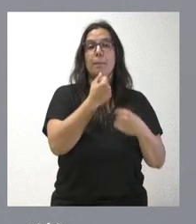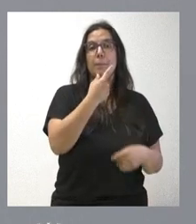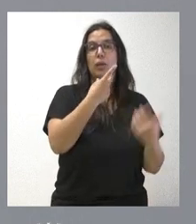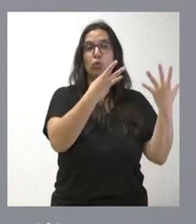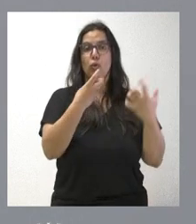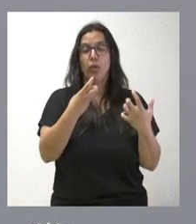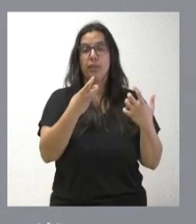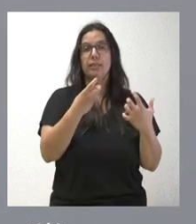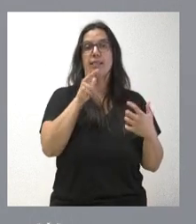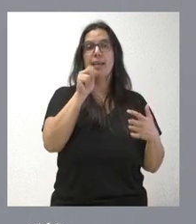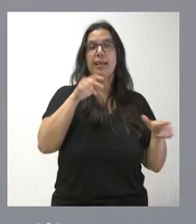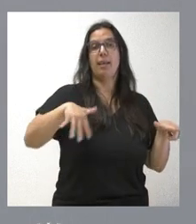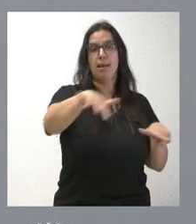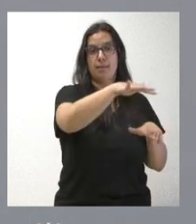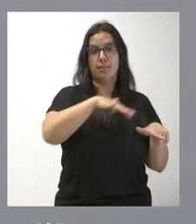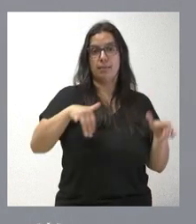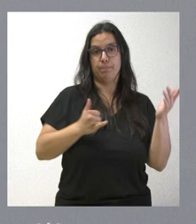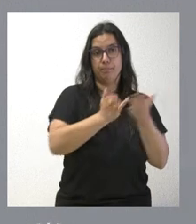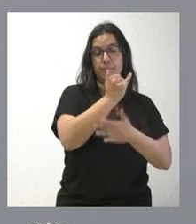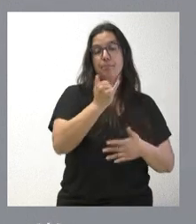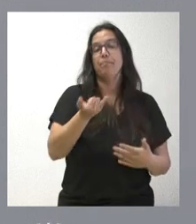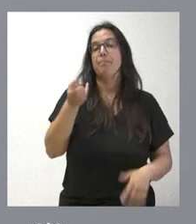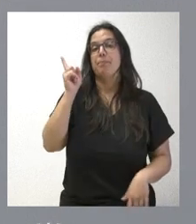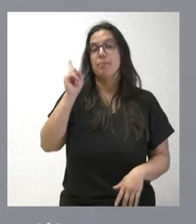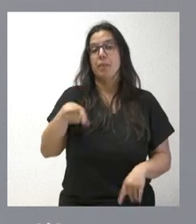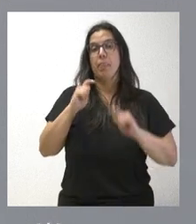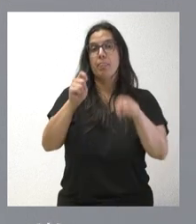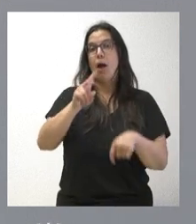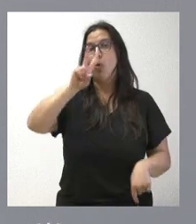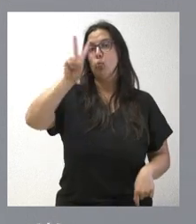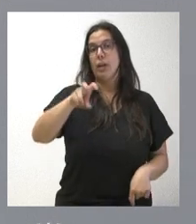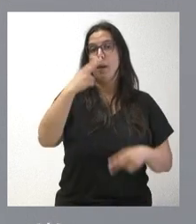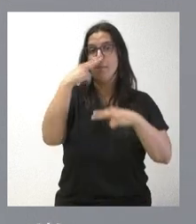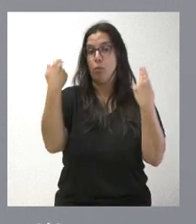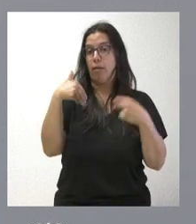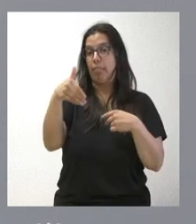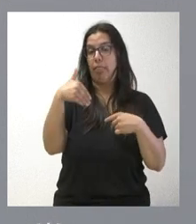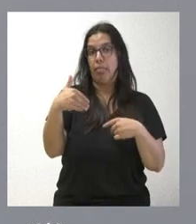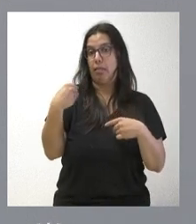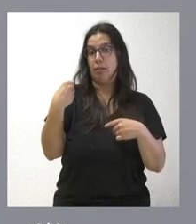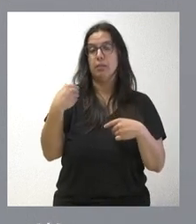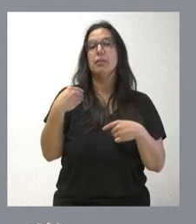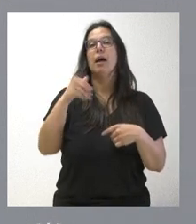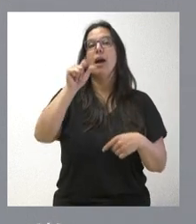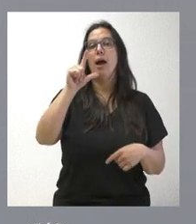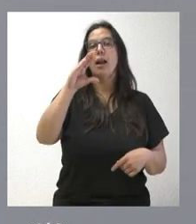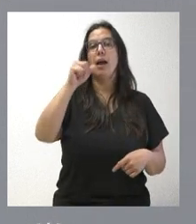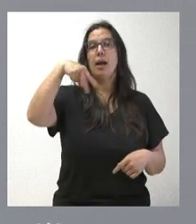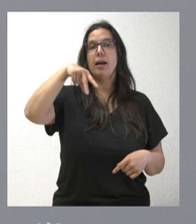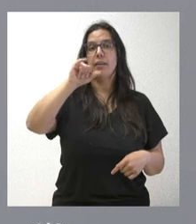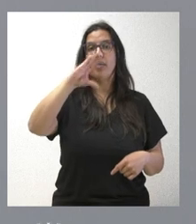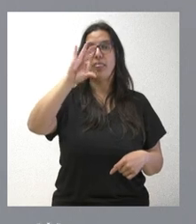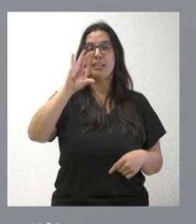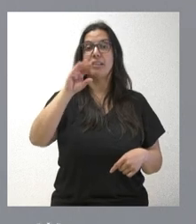.800 hectáreas. Asimismo, se declara de utilidad pública y urgente ejecución la Constitución Parcelaria en Alcañiz, Zamora. En este